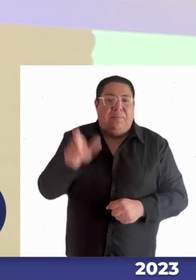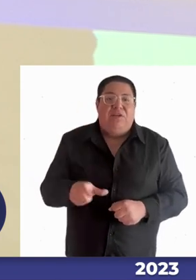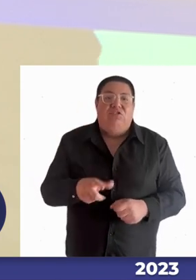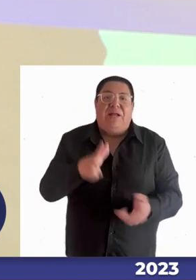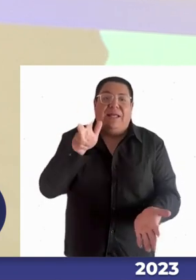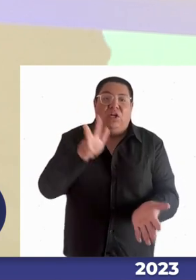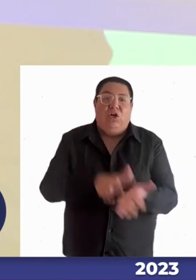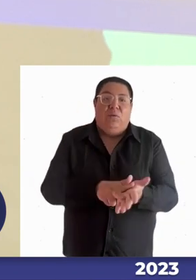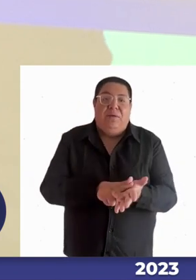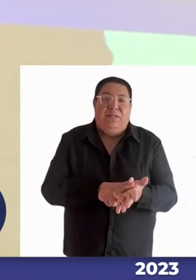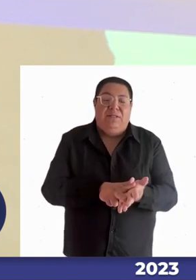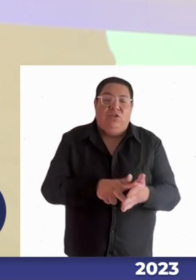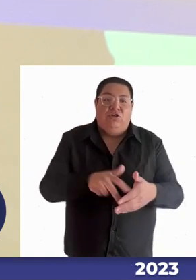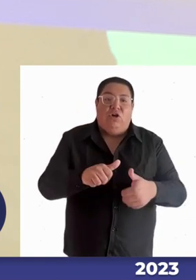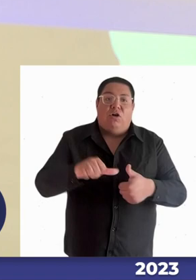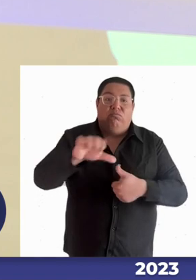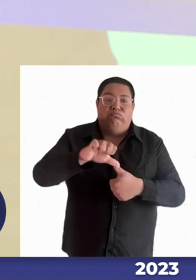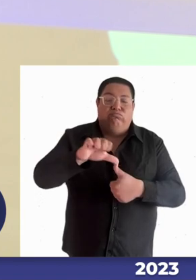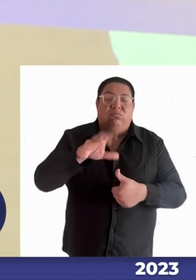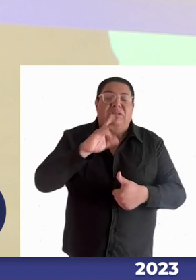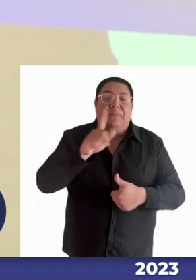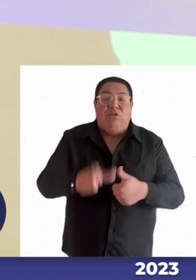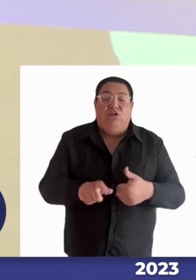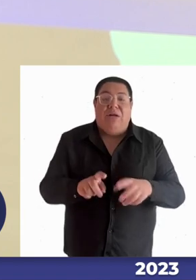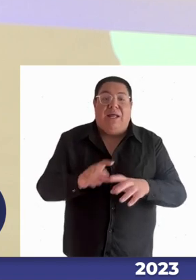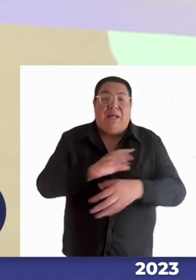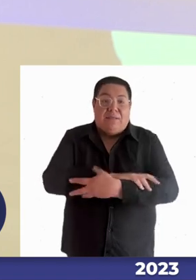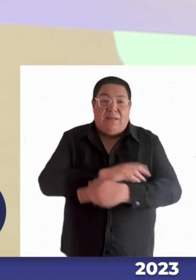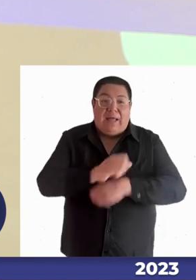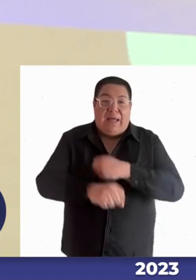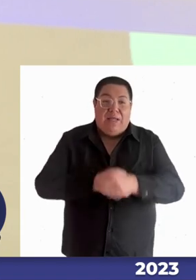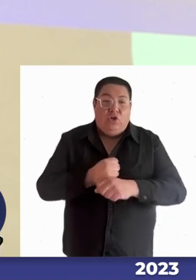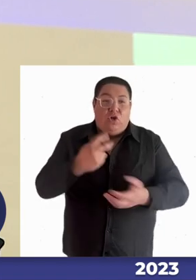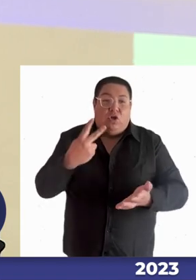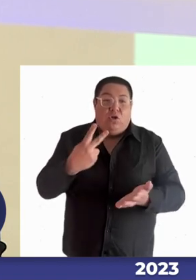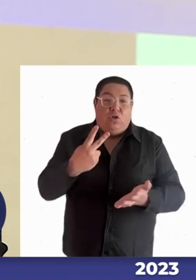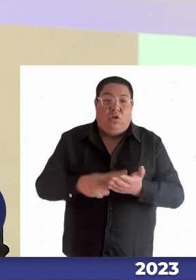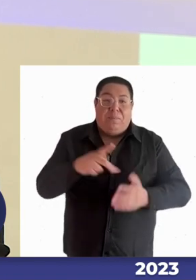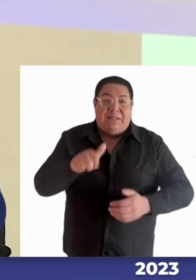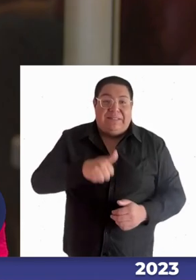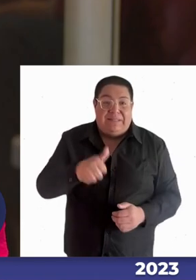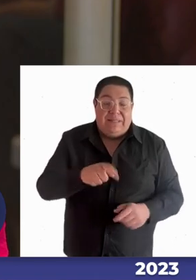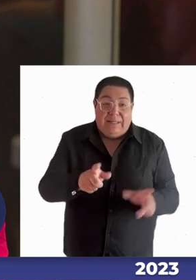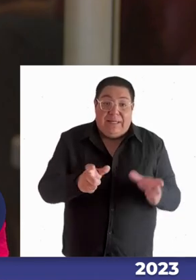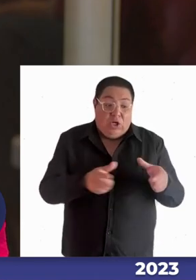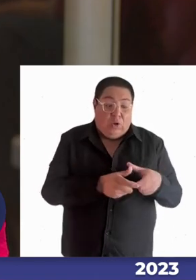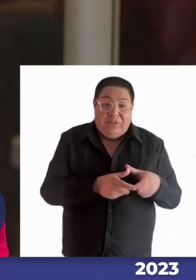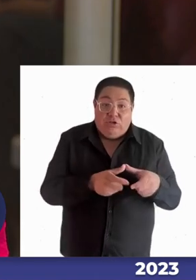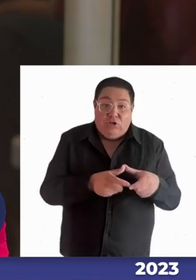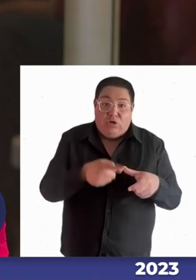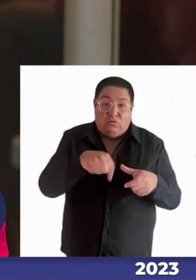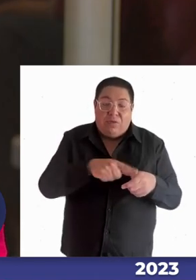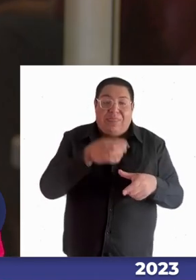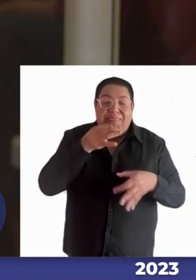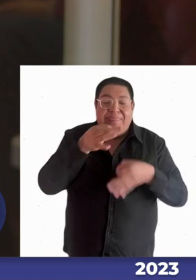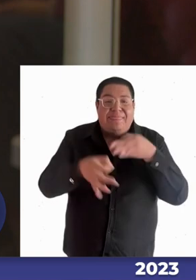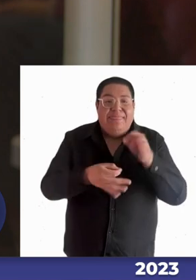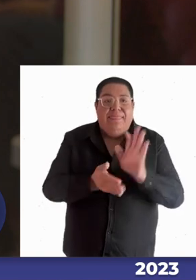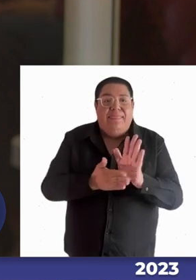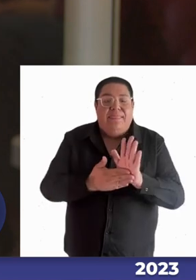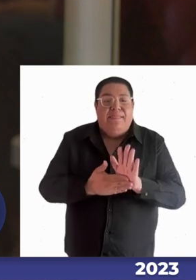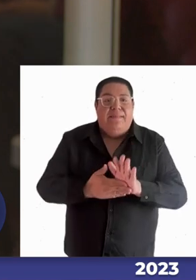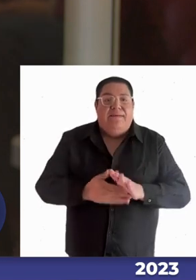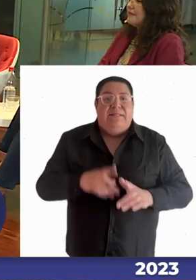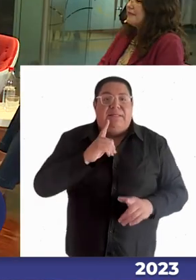interamericana respecto al pacto de personas con discapacidad del año 2016 la comisión recomendó tiene un